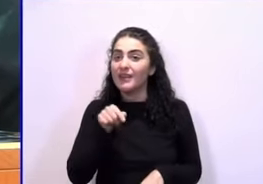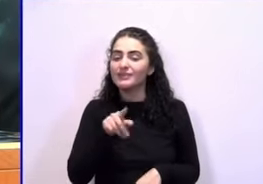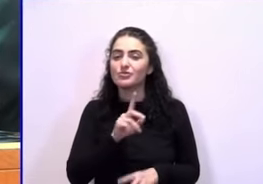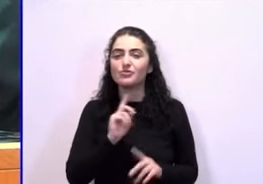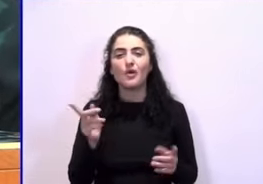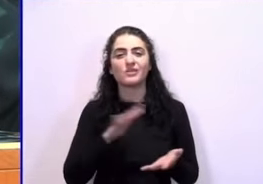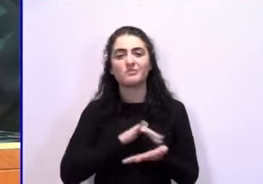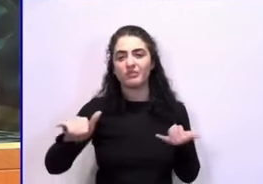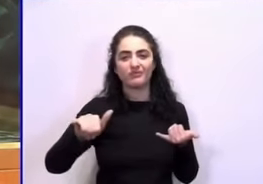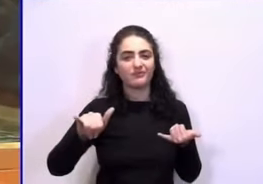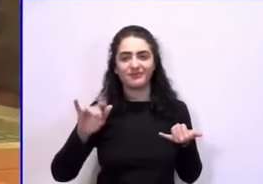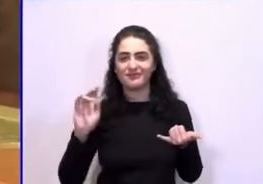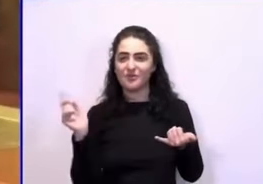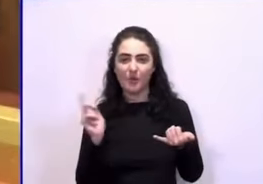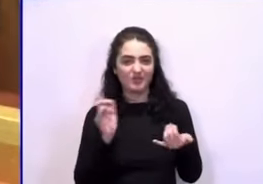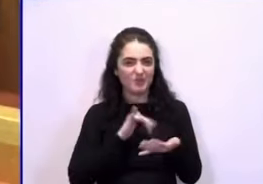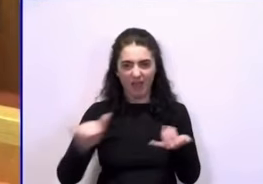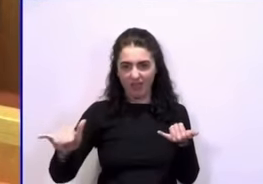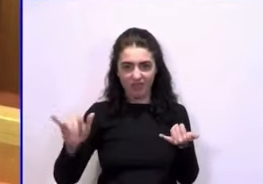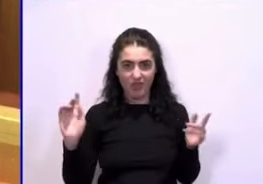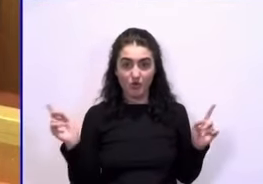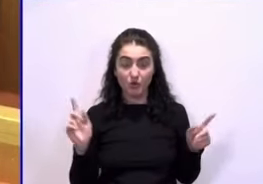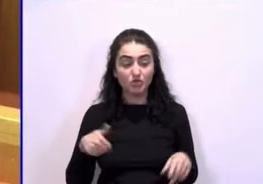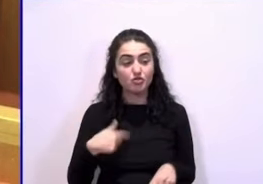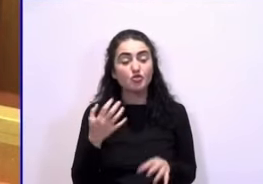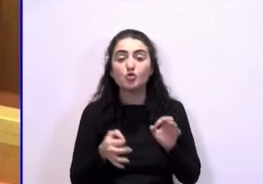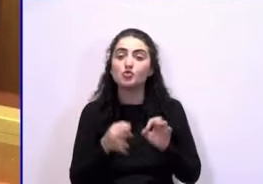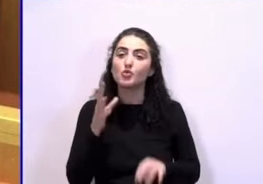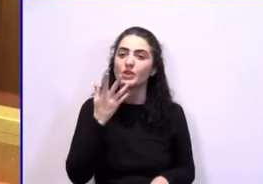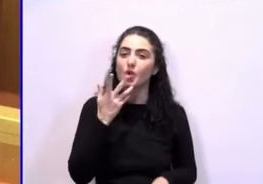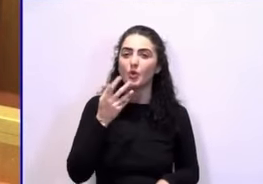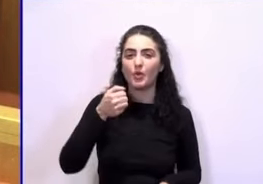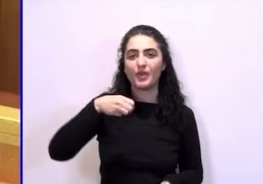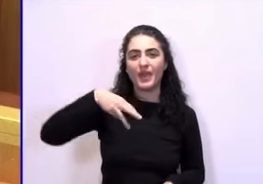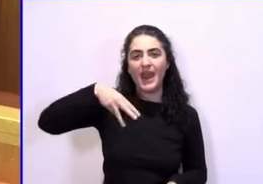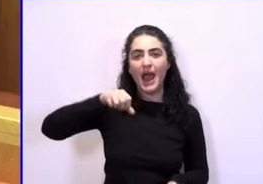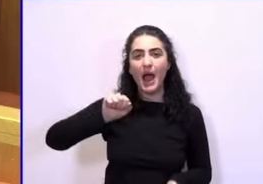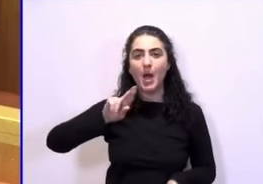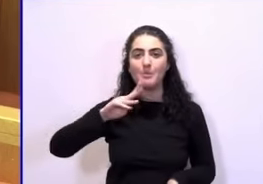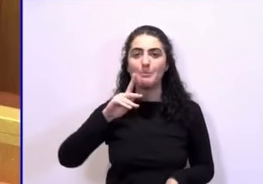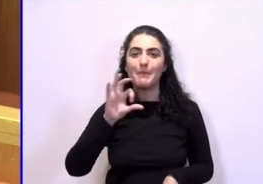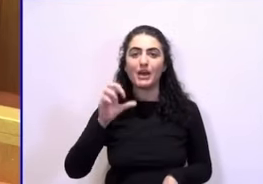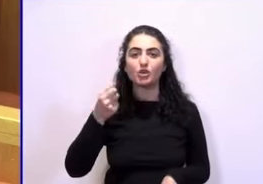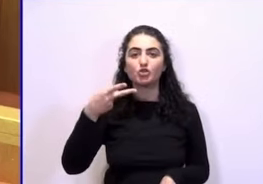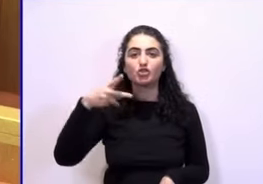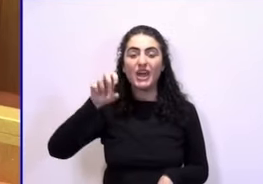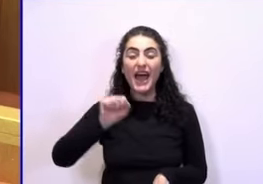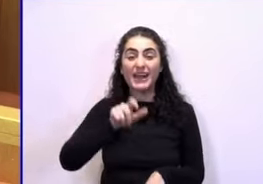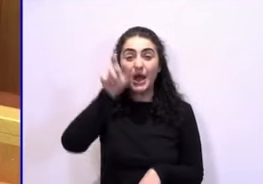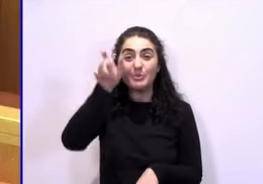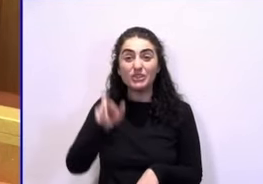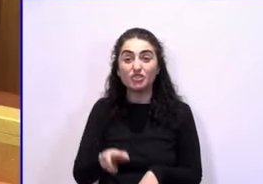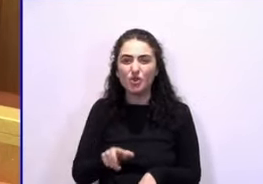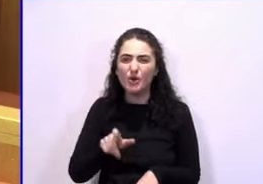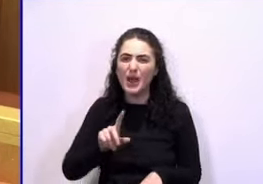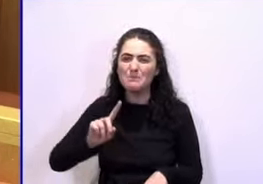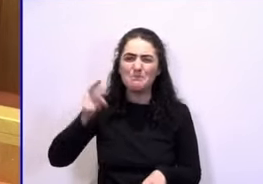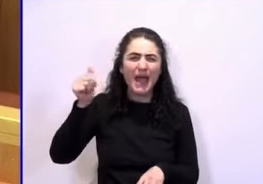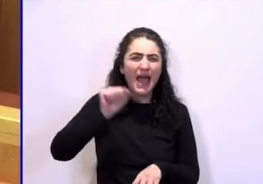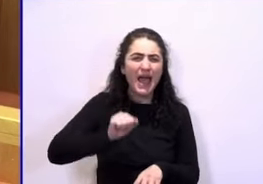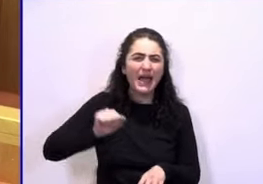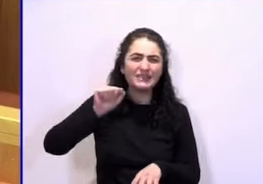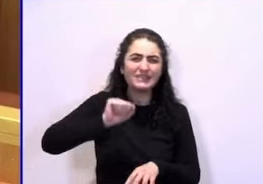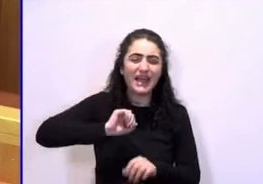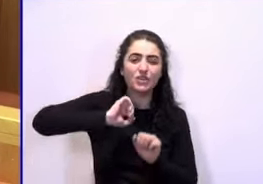venganza. Le decía, yo he tenido la suerte de conocer a Marcos Ana, al preso político que más años estuvo en las